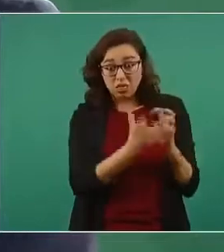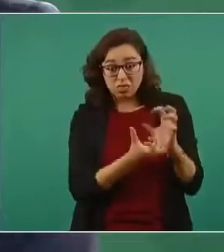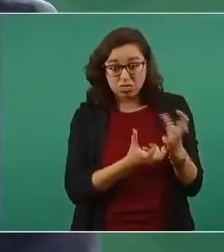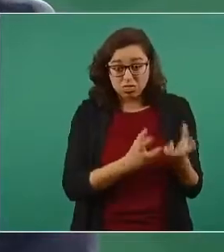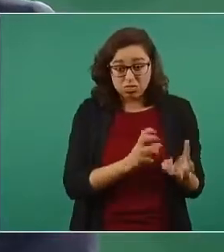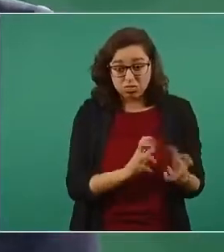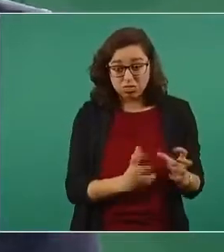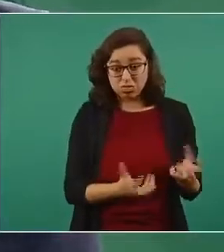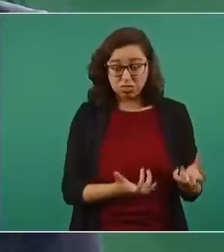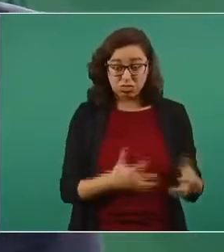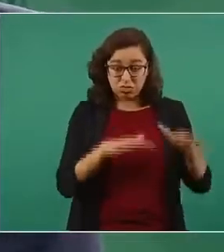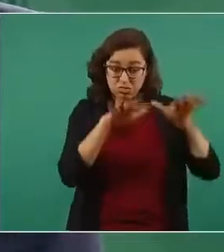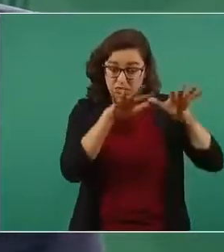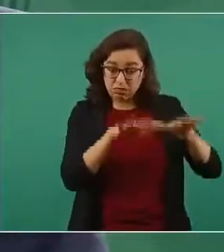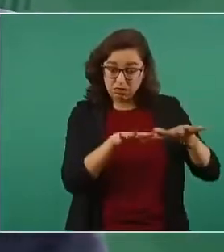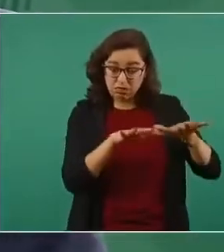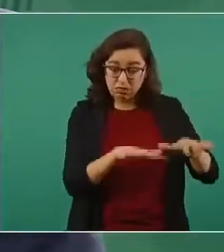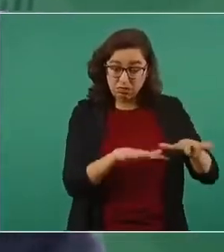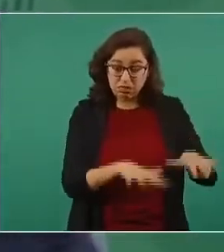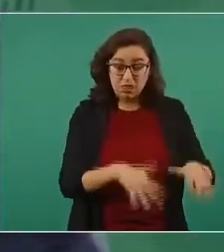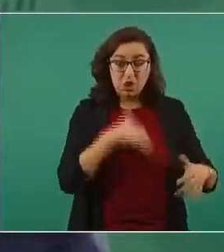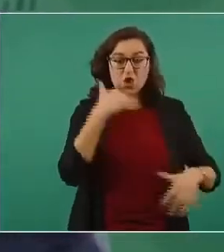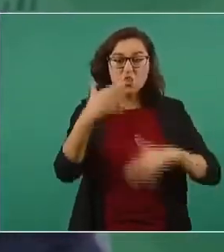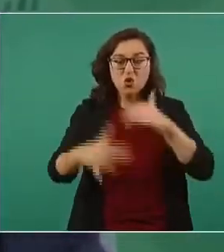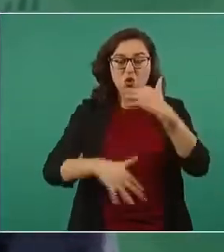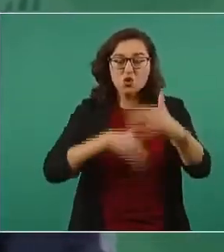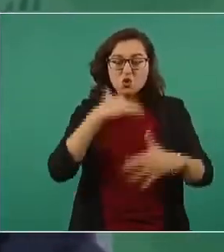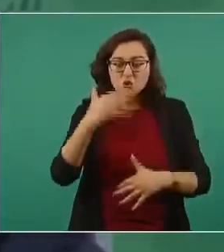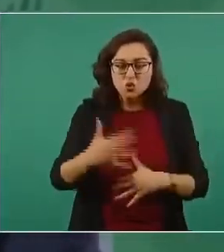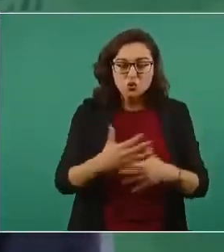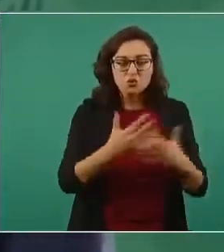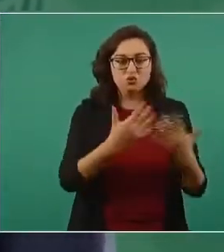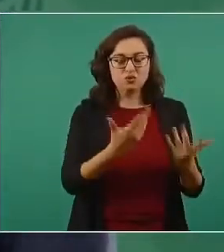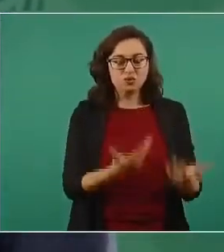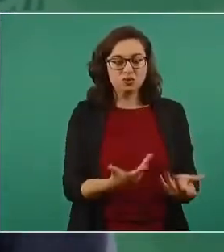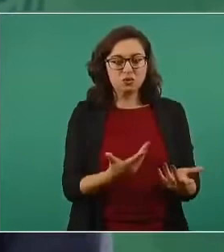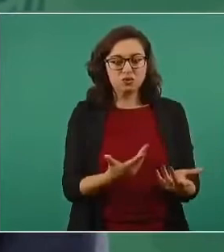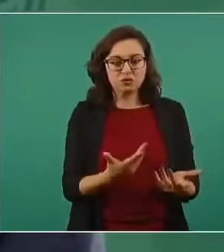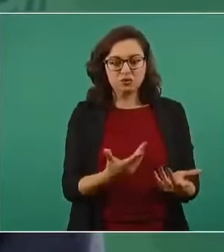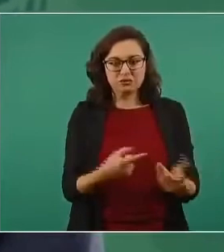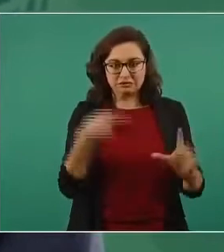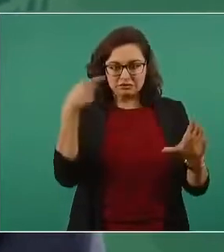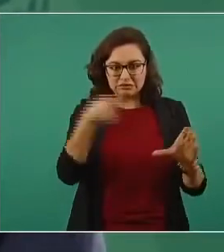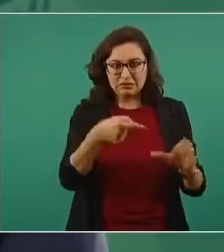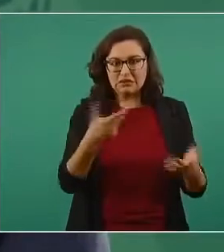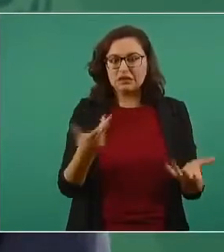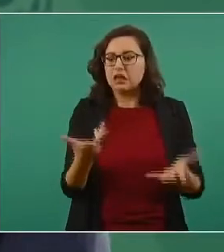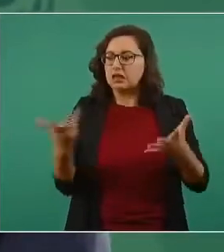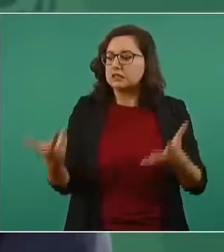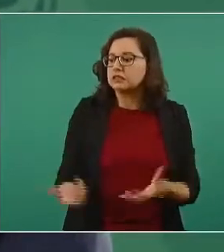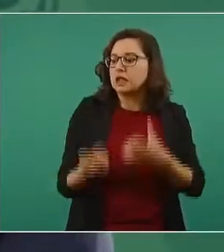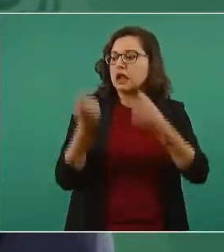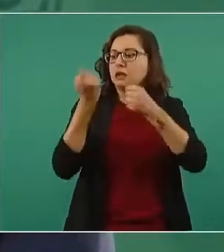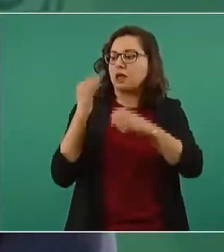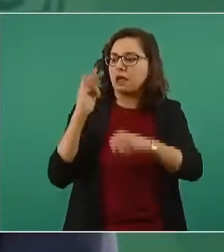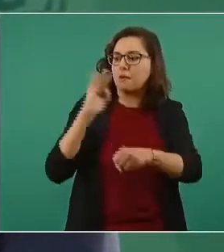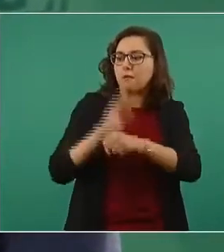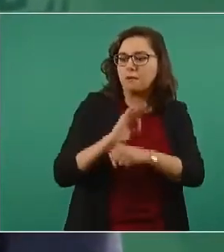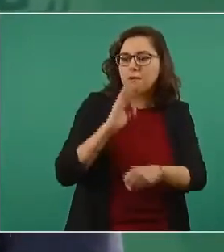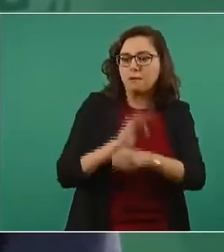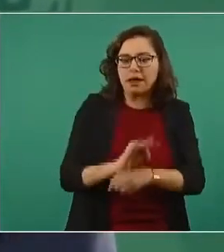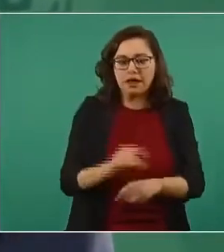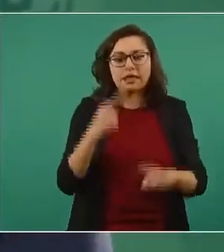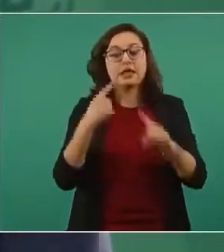de este hoyo negro de corrupción que era la construcción del aeropuerto en